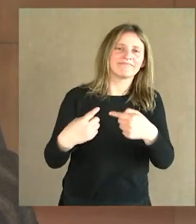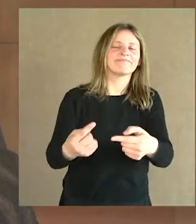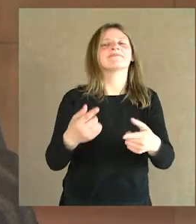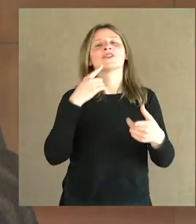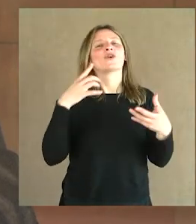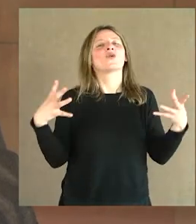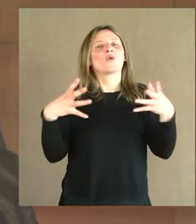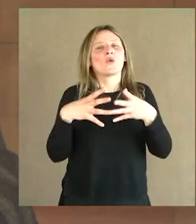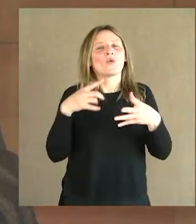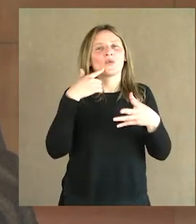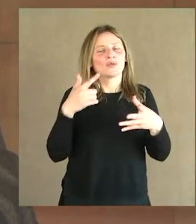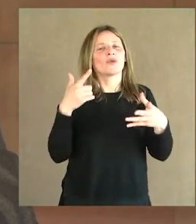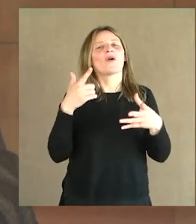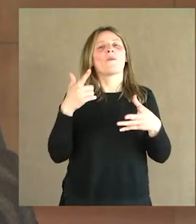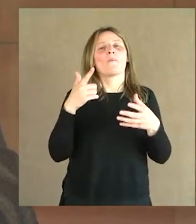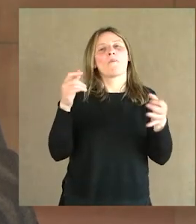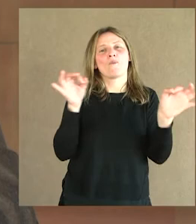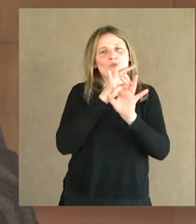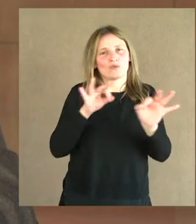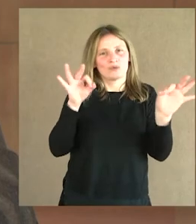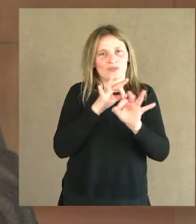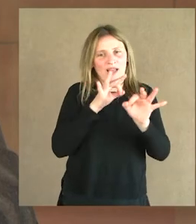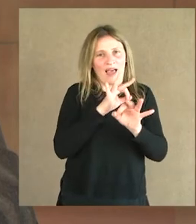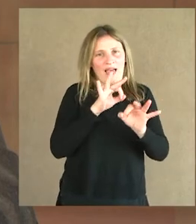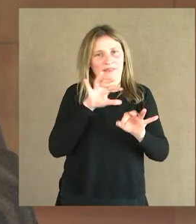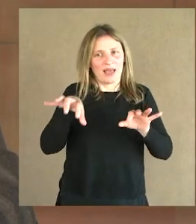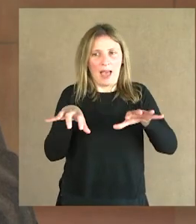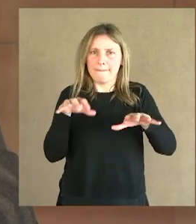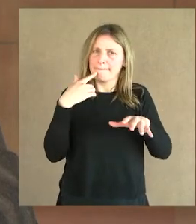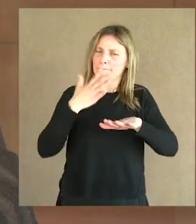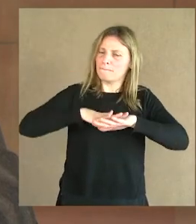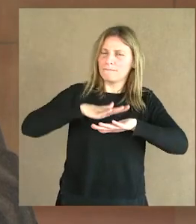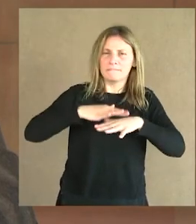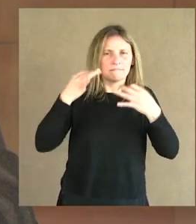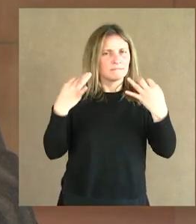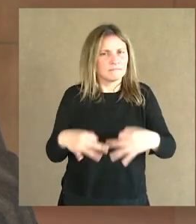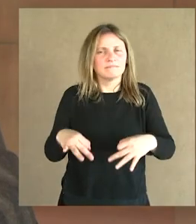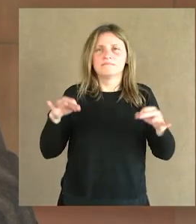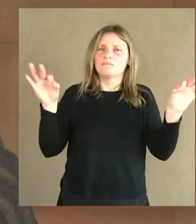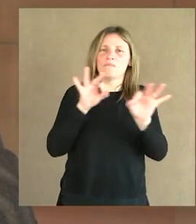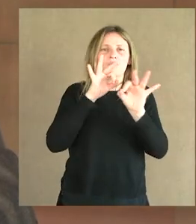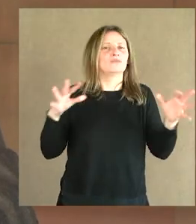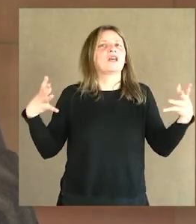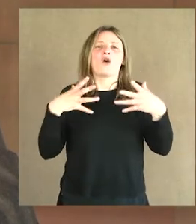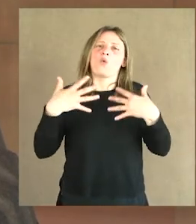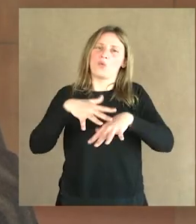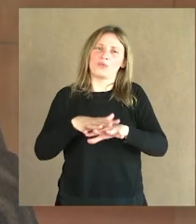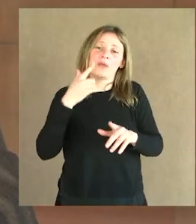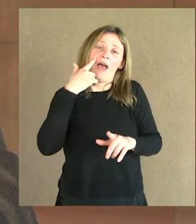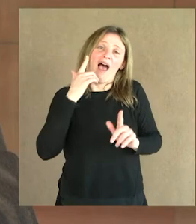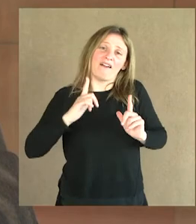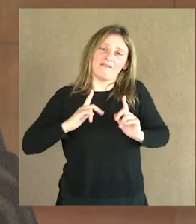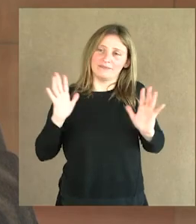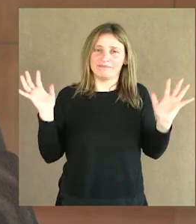junto al Coro y el Conjunto Nacional de Música de Cámara. Han sido instancias bien lindas de mucha música juntos y bueno, esperemos que